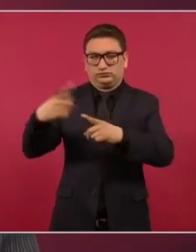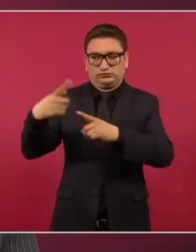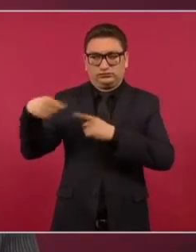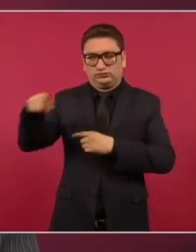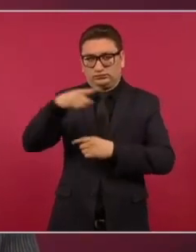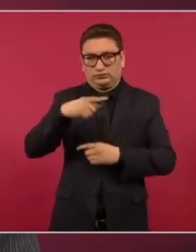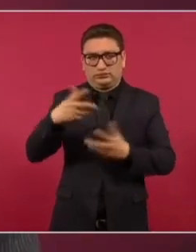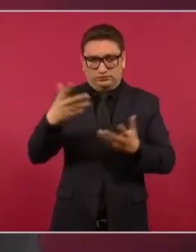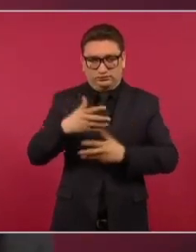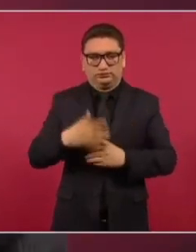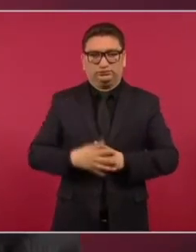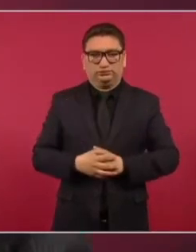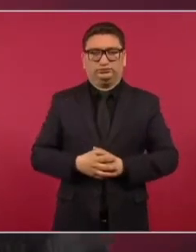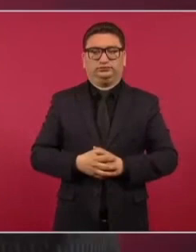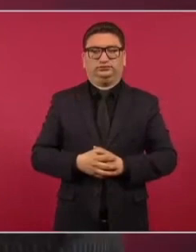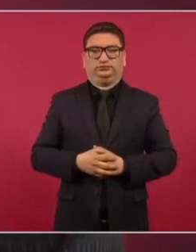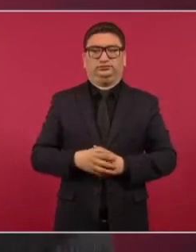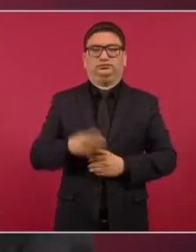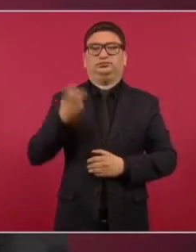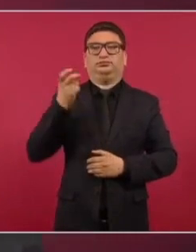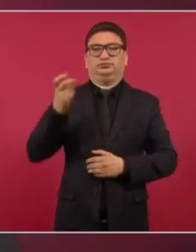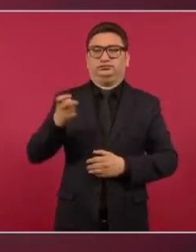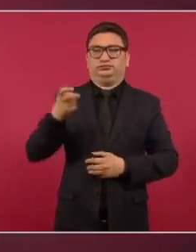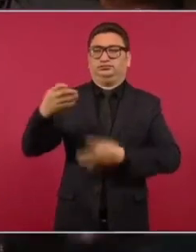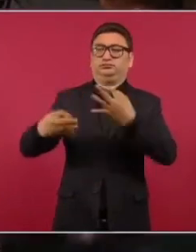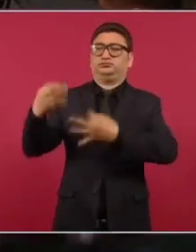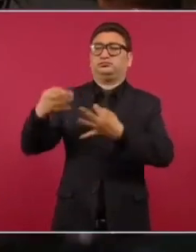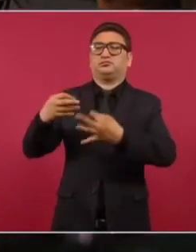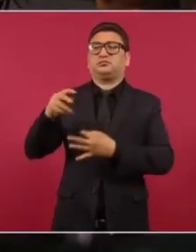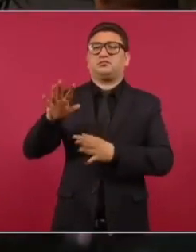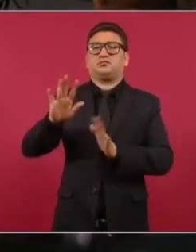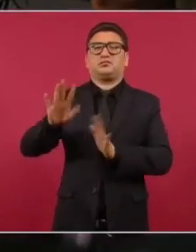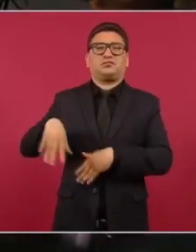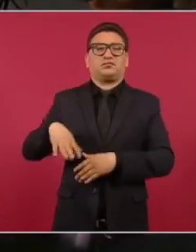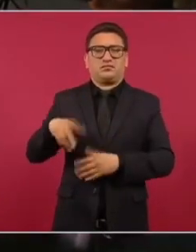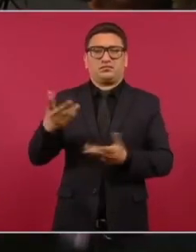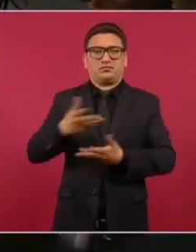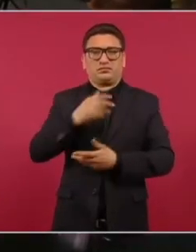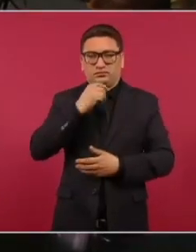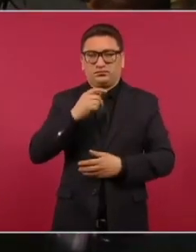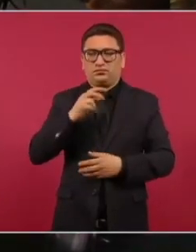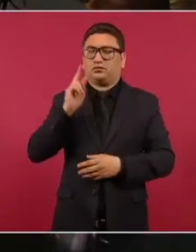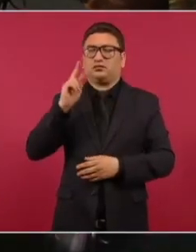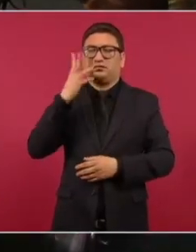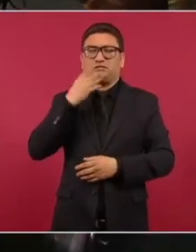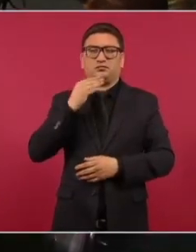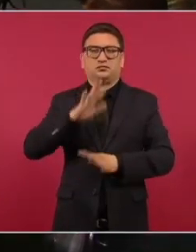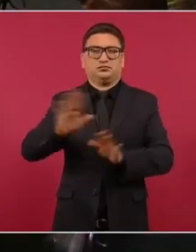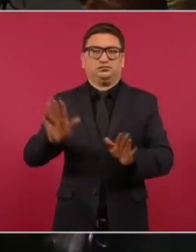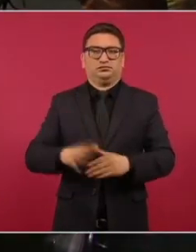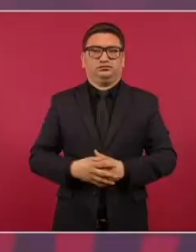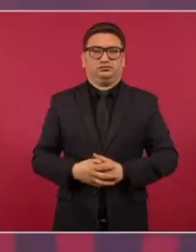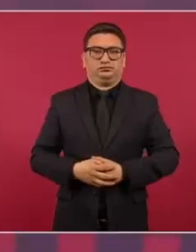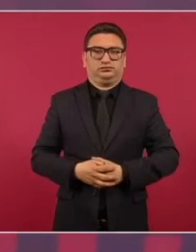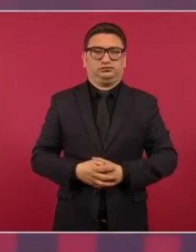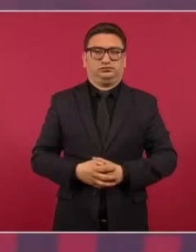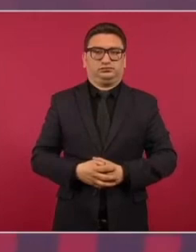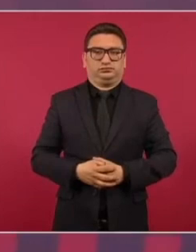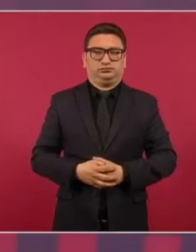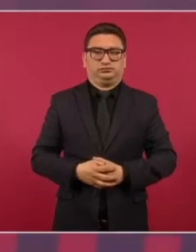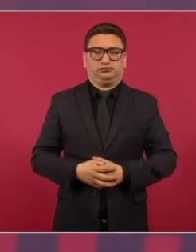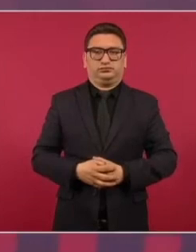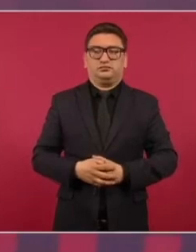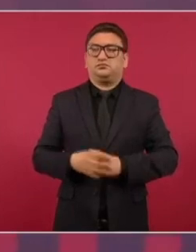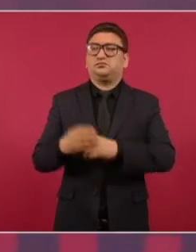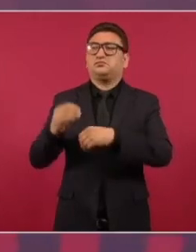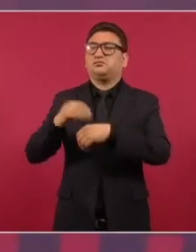Este organismo es un florero, está de